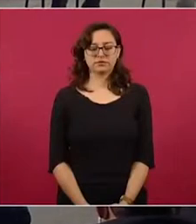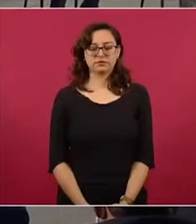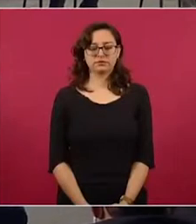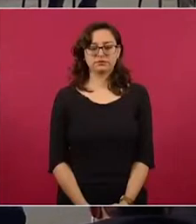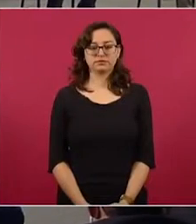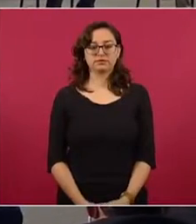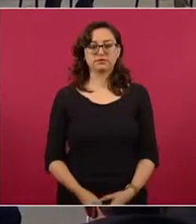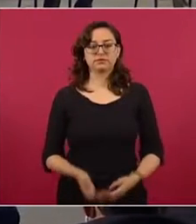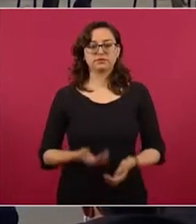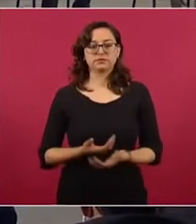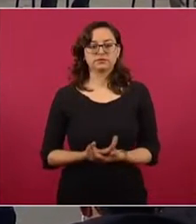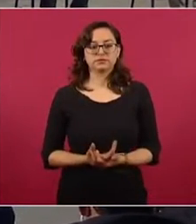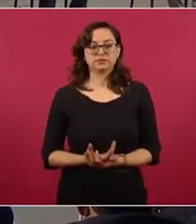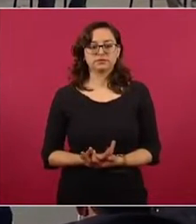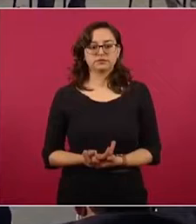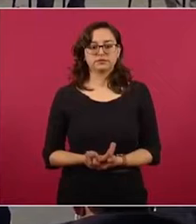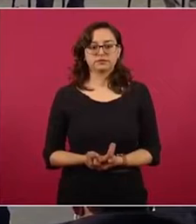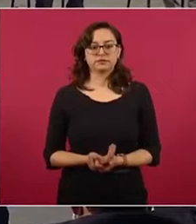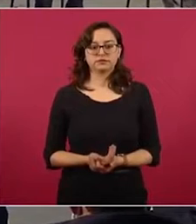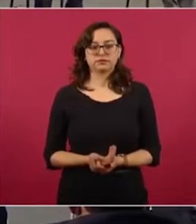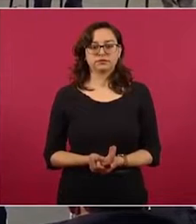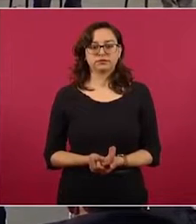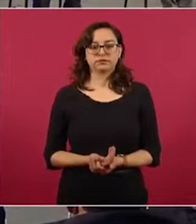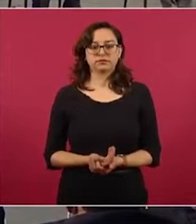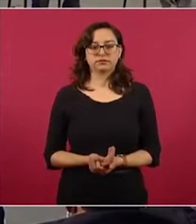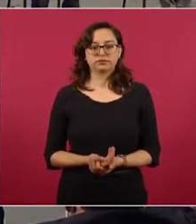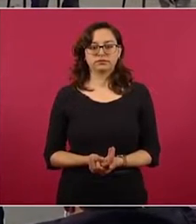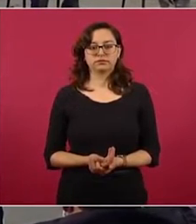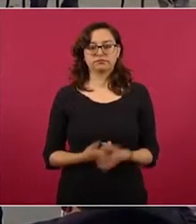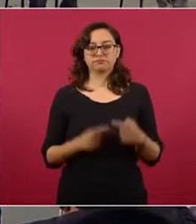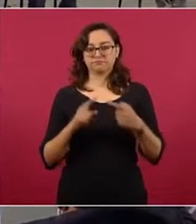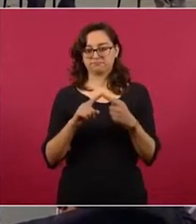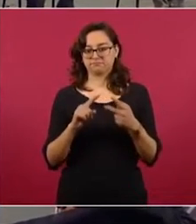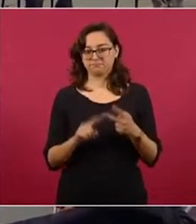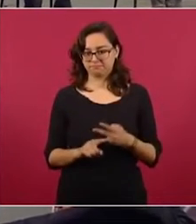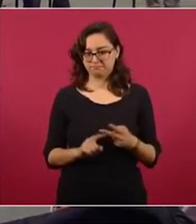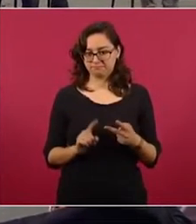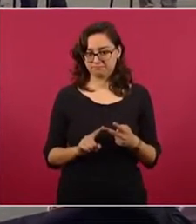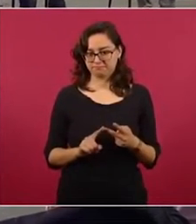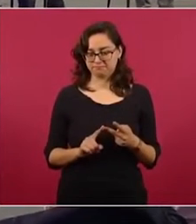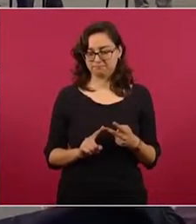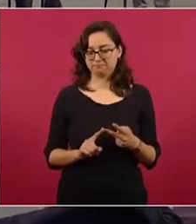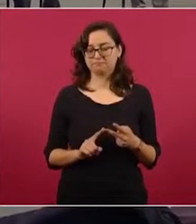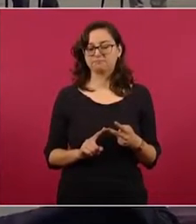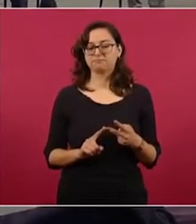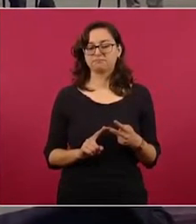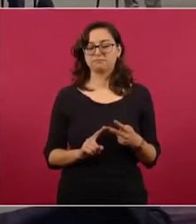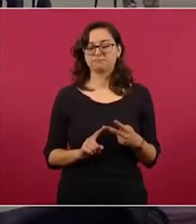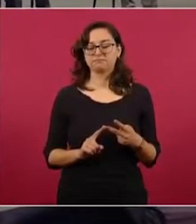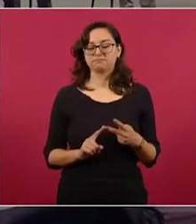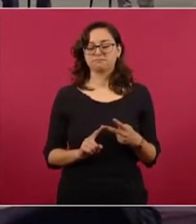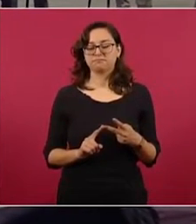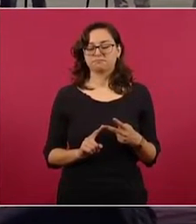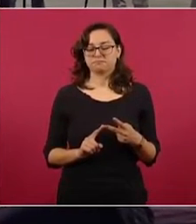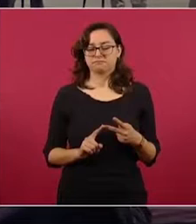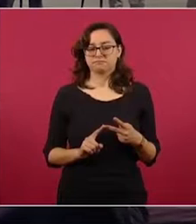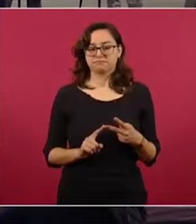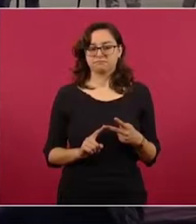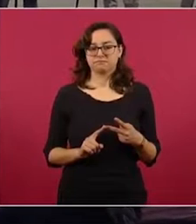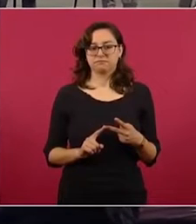Bueno, dos comentarios acerca de